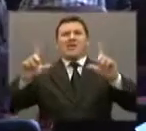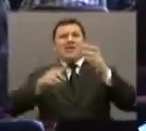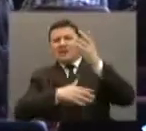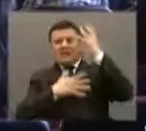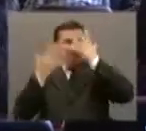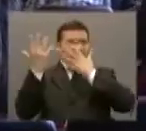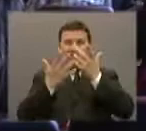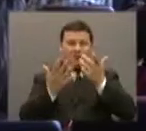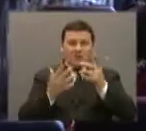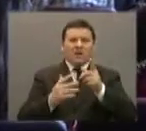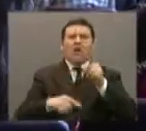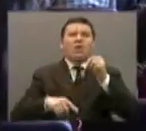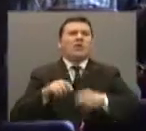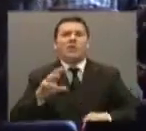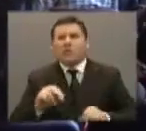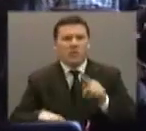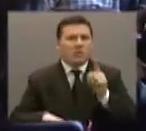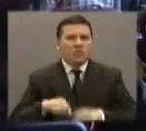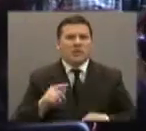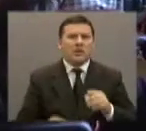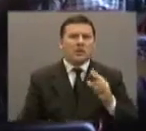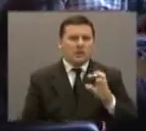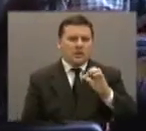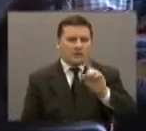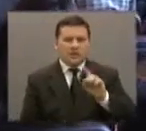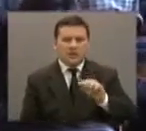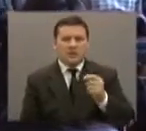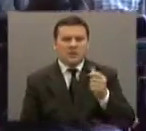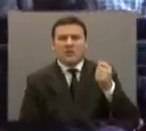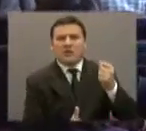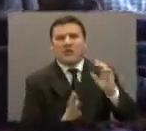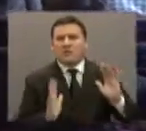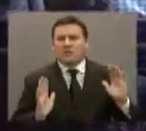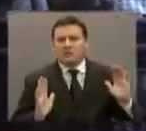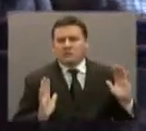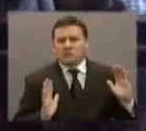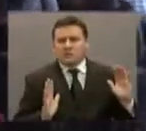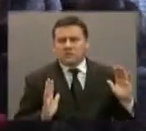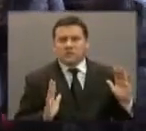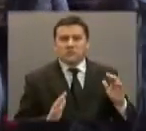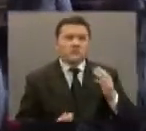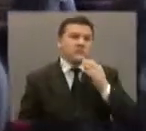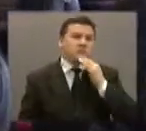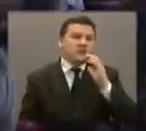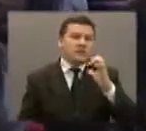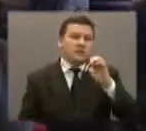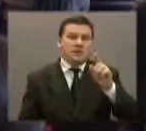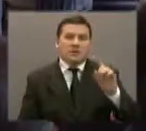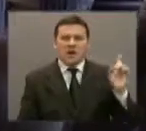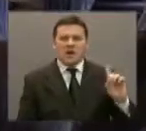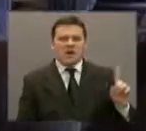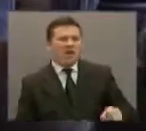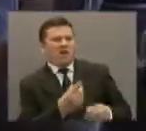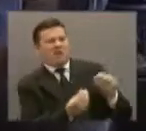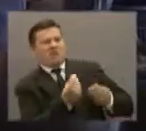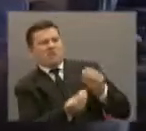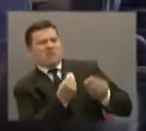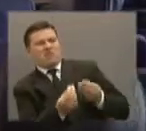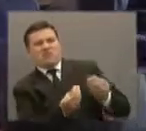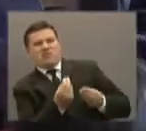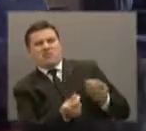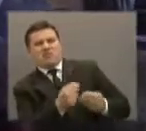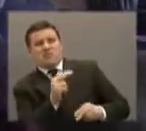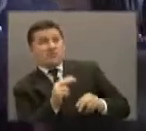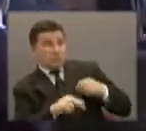ahora, sobre qué pueden o qué no pueden hacer las EPS con el dinero que reciben del OPC. Por ejemplo, durante muchos años se discutió si podían o no